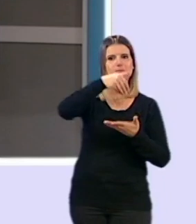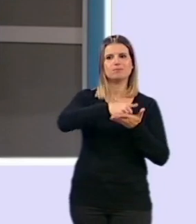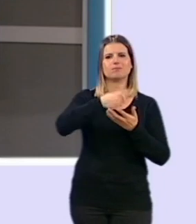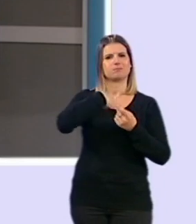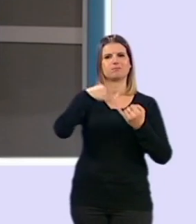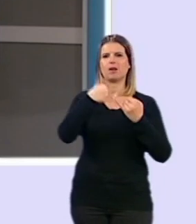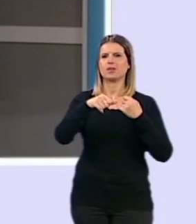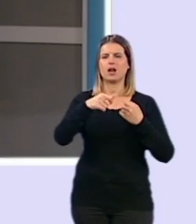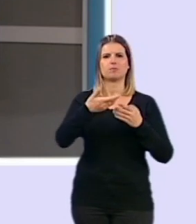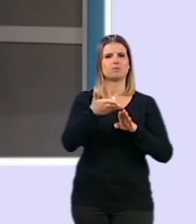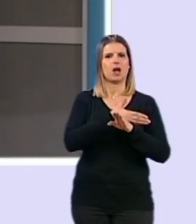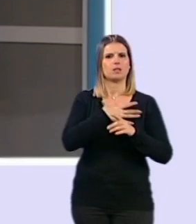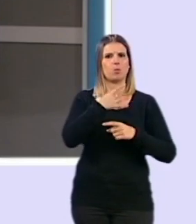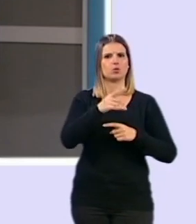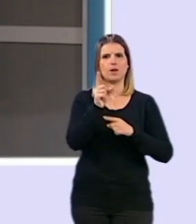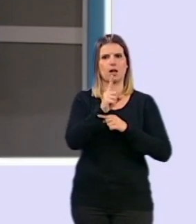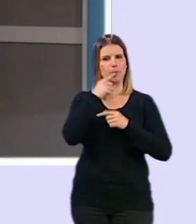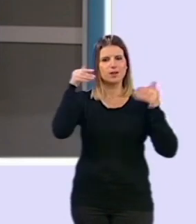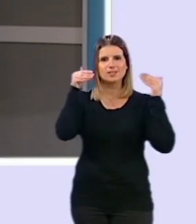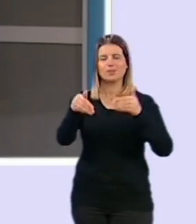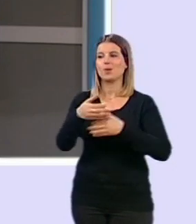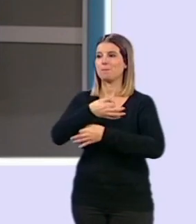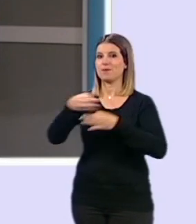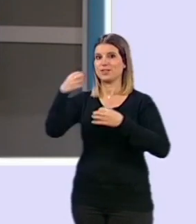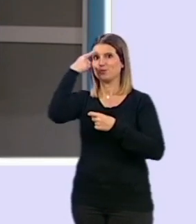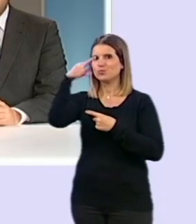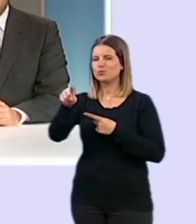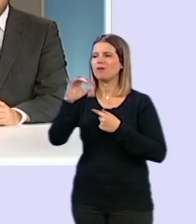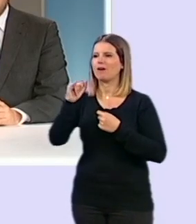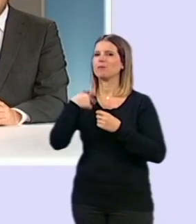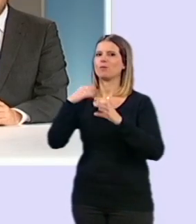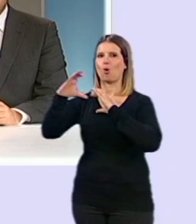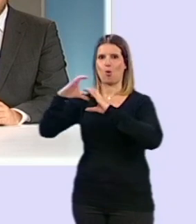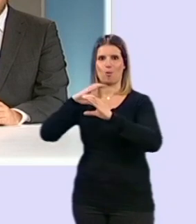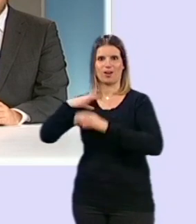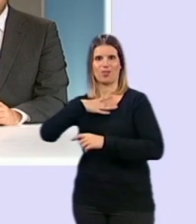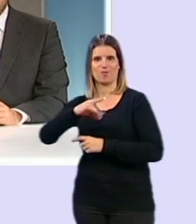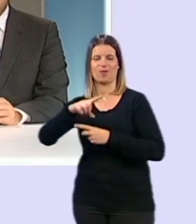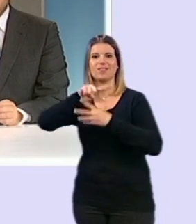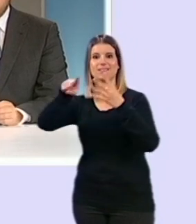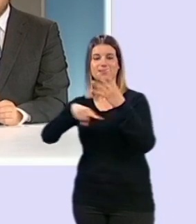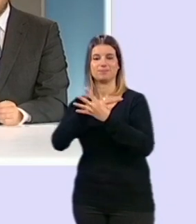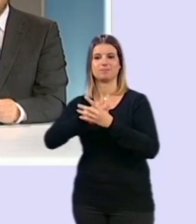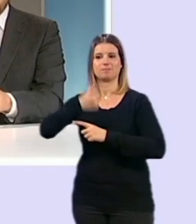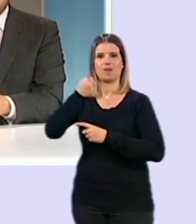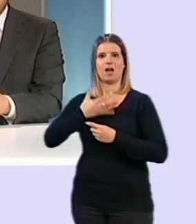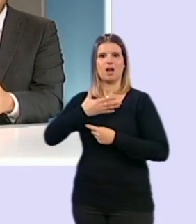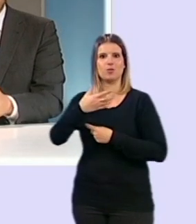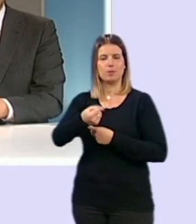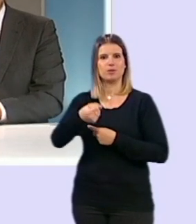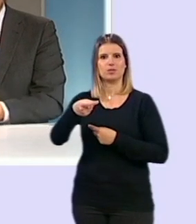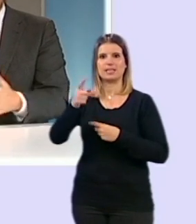atendidas lo antes posible. Perfecto, pues ya saben, ahí tienen una vía de comunicación. Más con el Ayuntamiento, con